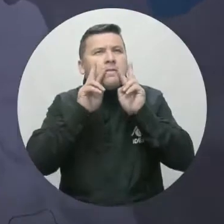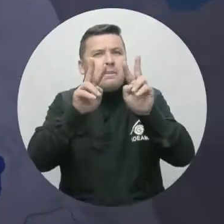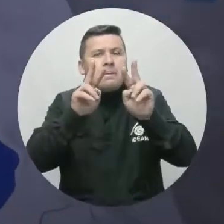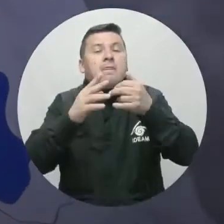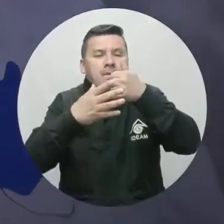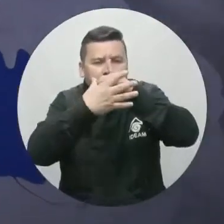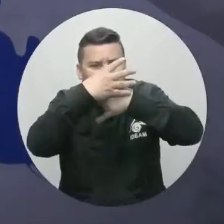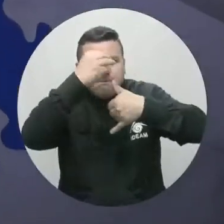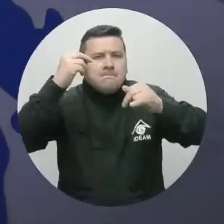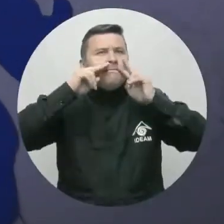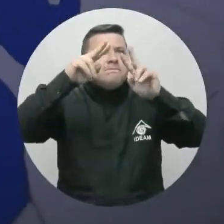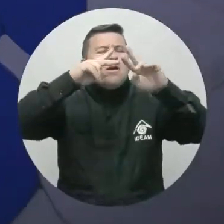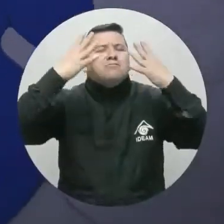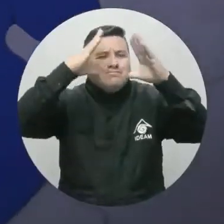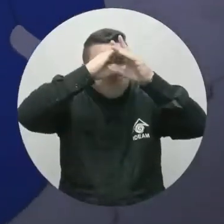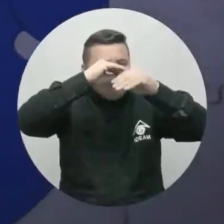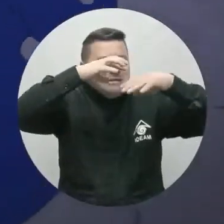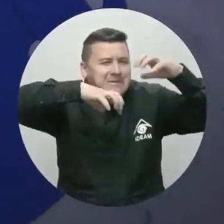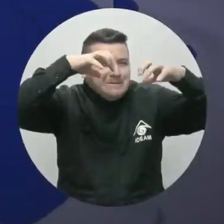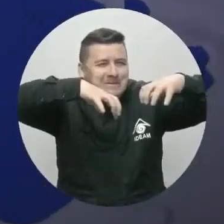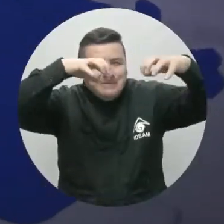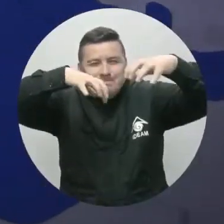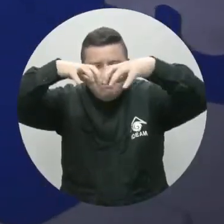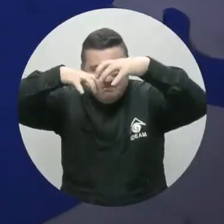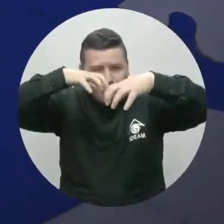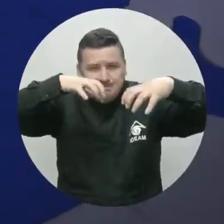de la noche